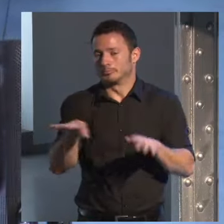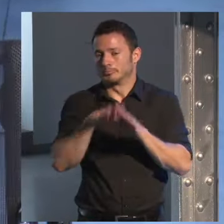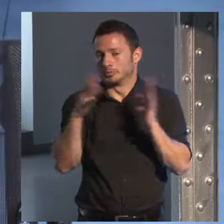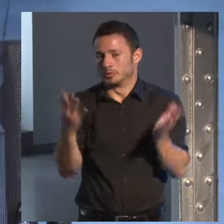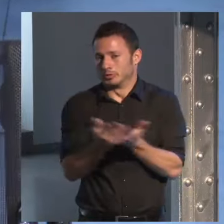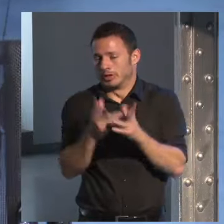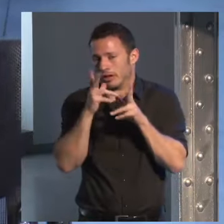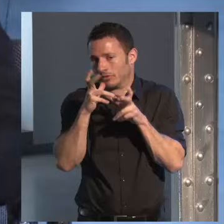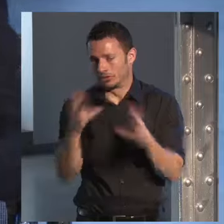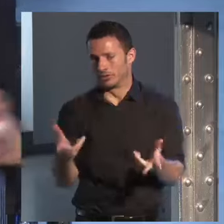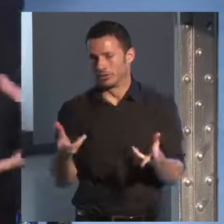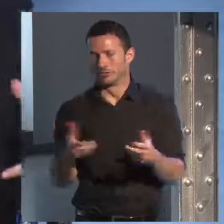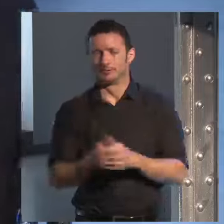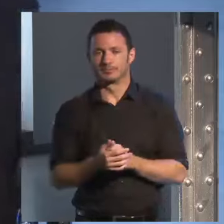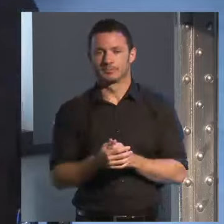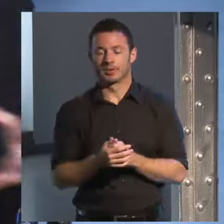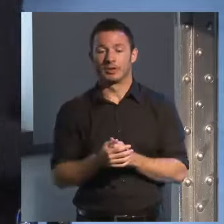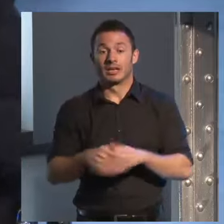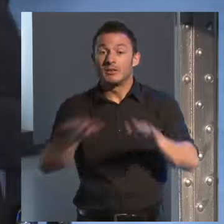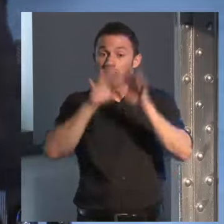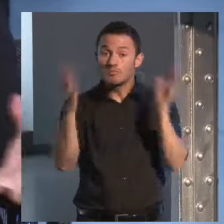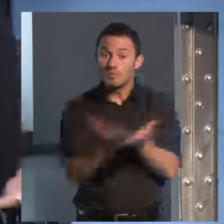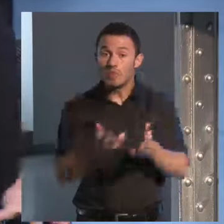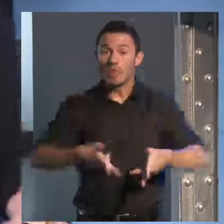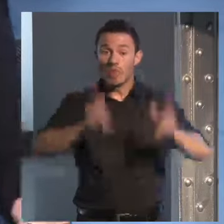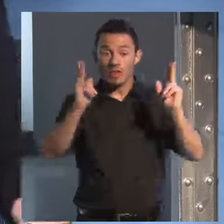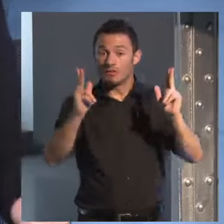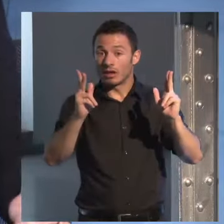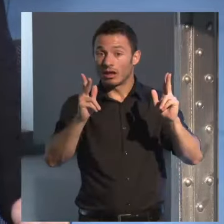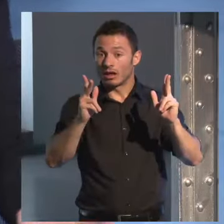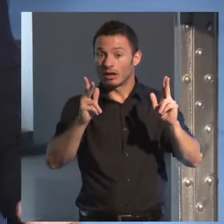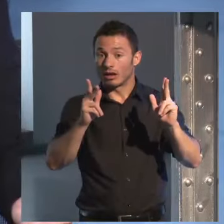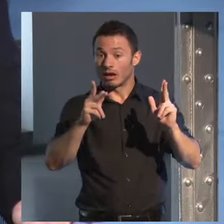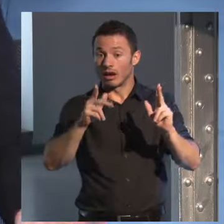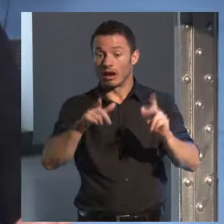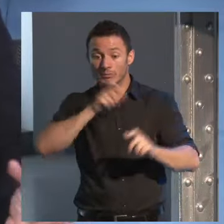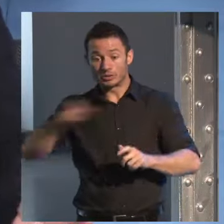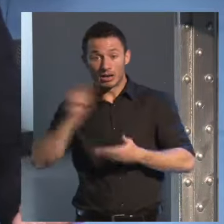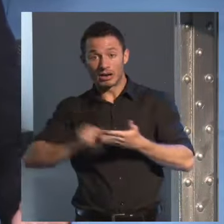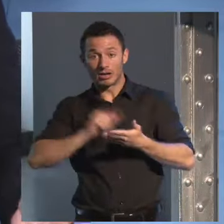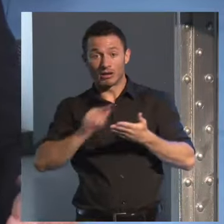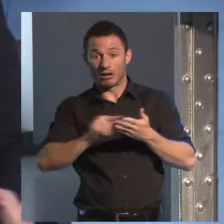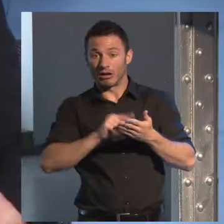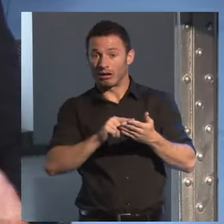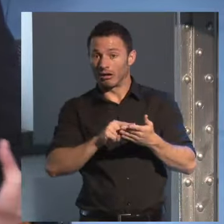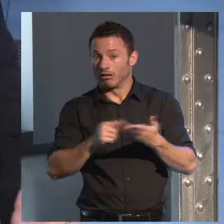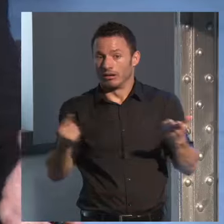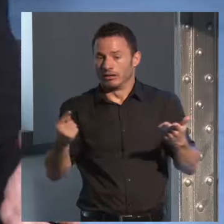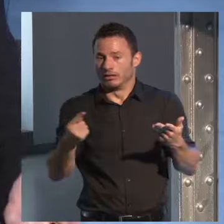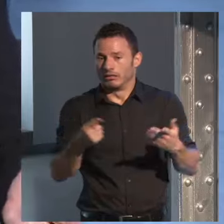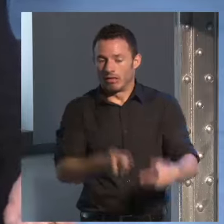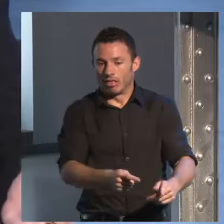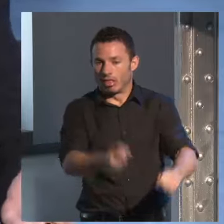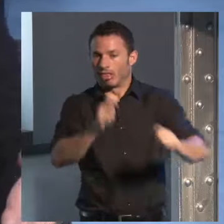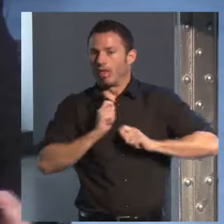el mundo libre por llamarlo así nos da a los escritores todo en bandeja no no no aquí también tenemos